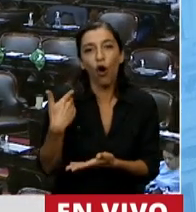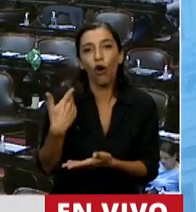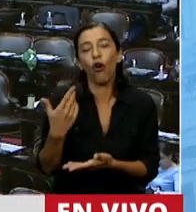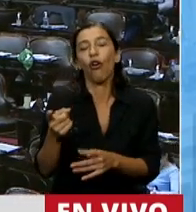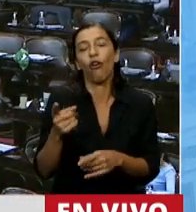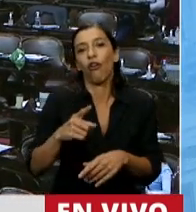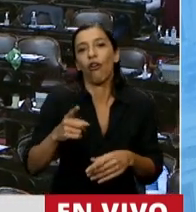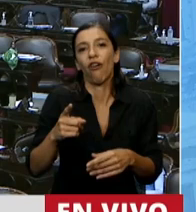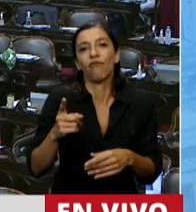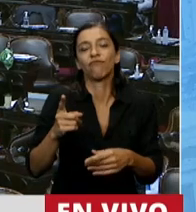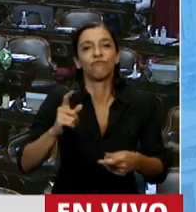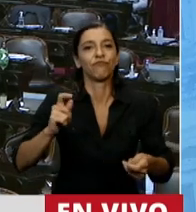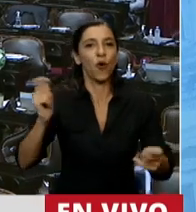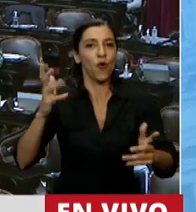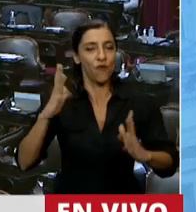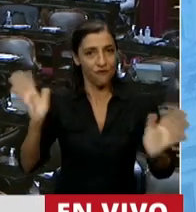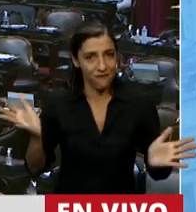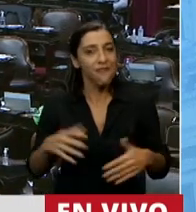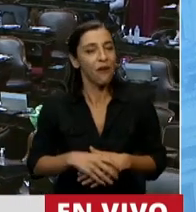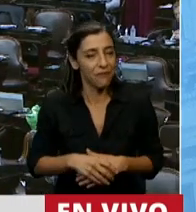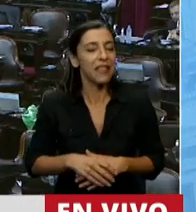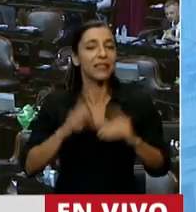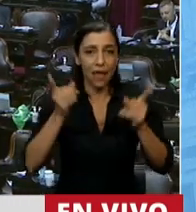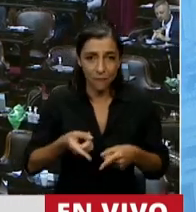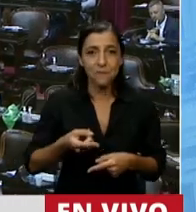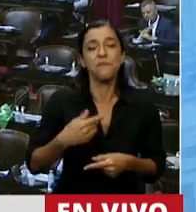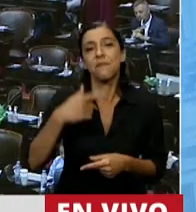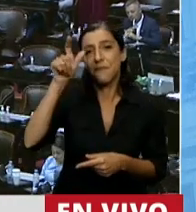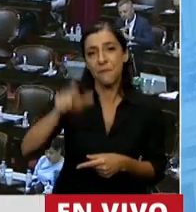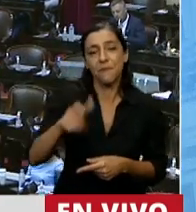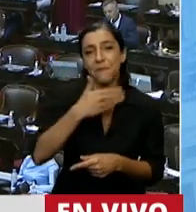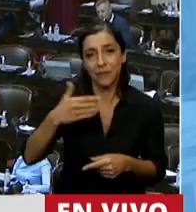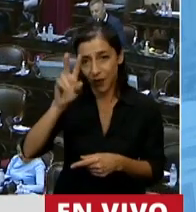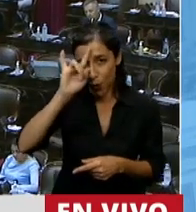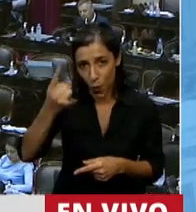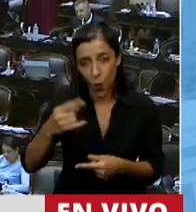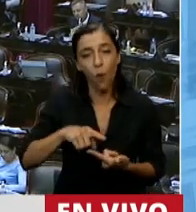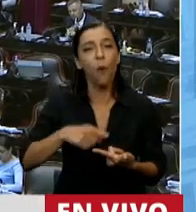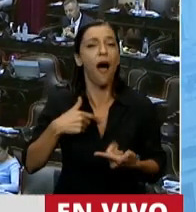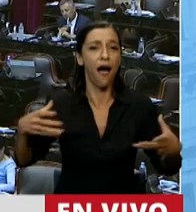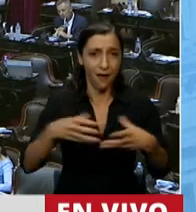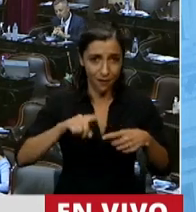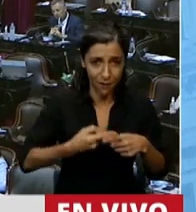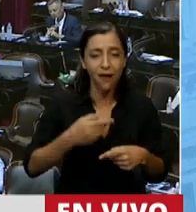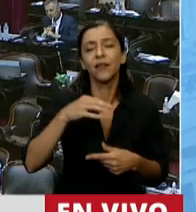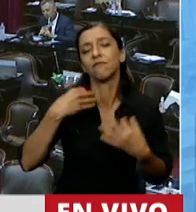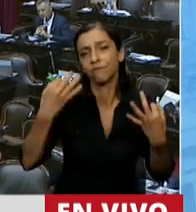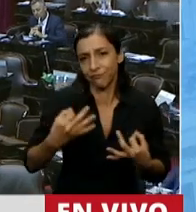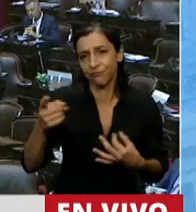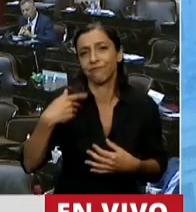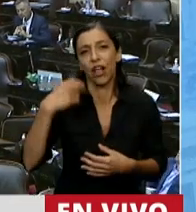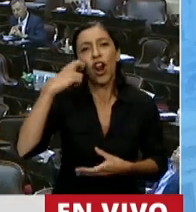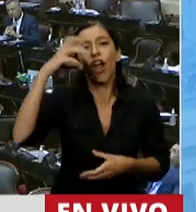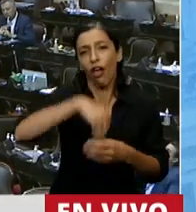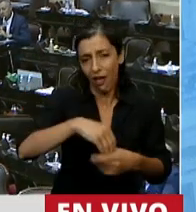inmortalidad, presidente del Frente Amplio de Uruguay, progresista de